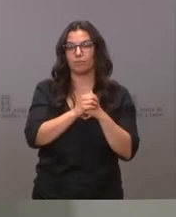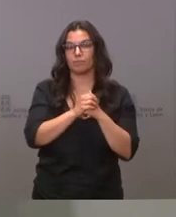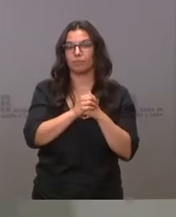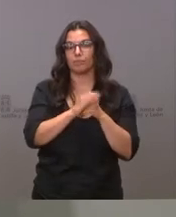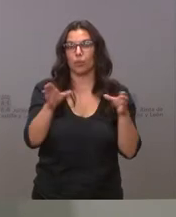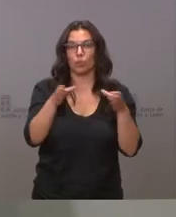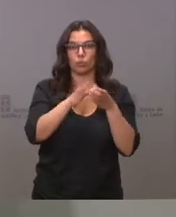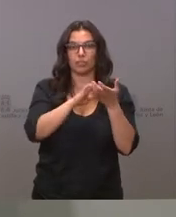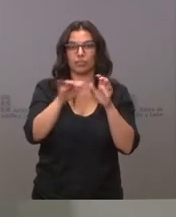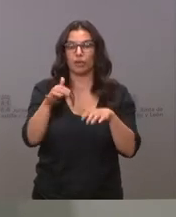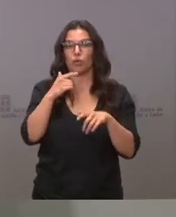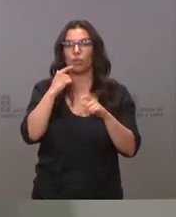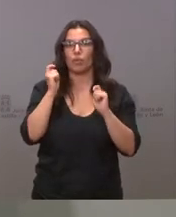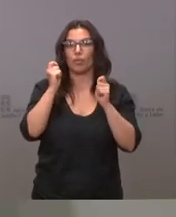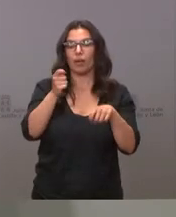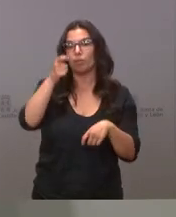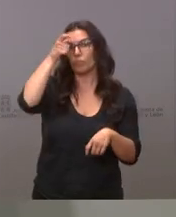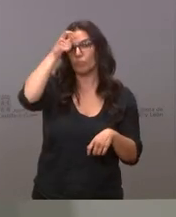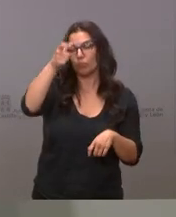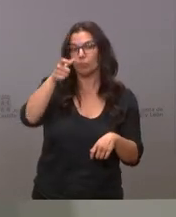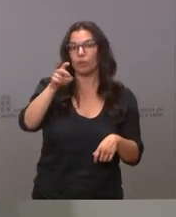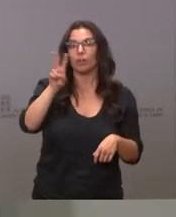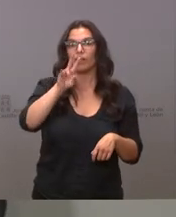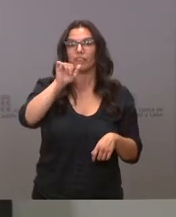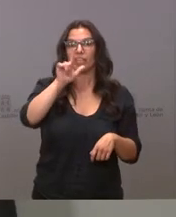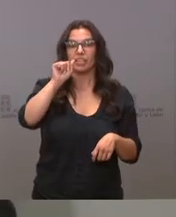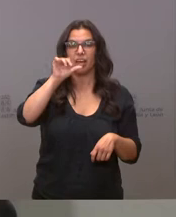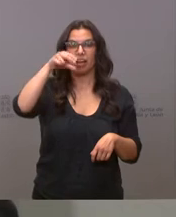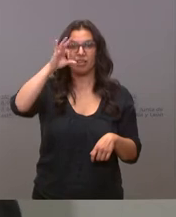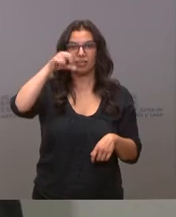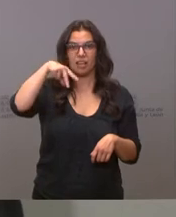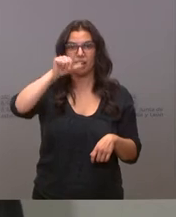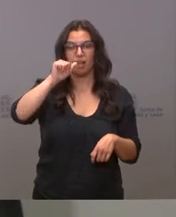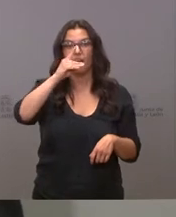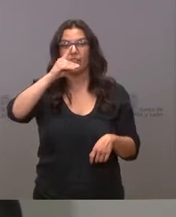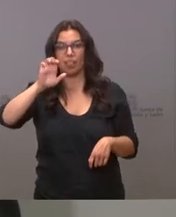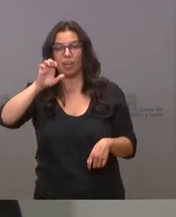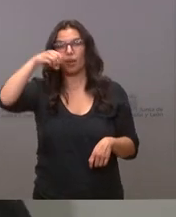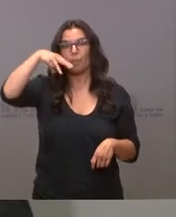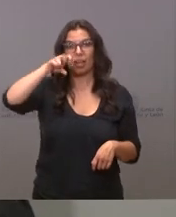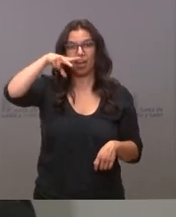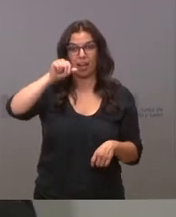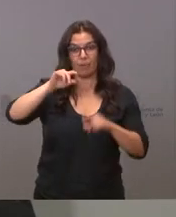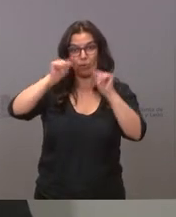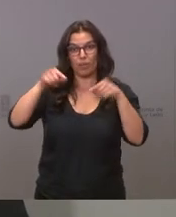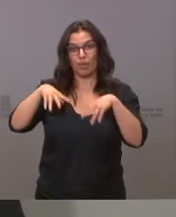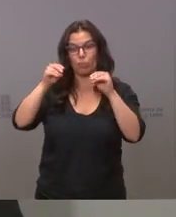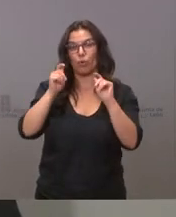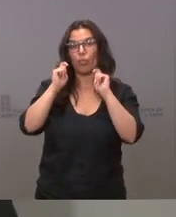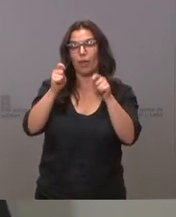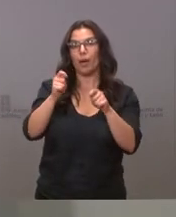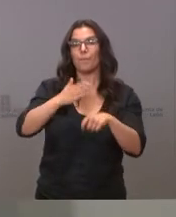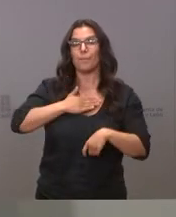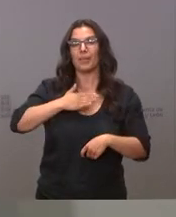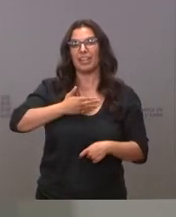Junta declara la villa de Villasana de Mena, en Burgos, bien de interés cultural, con categoría de